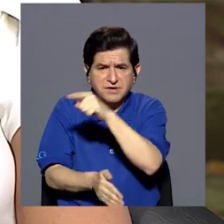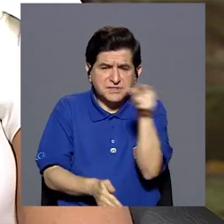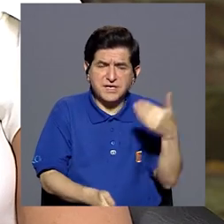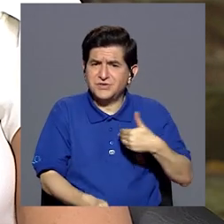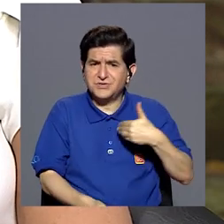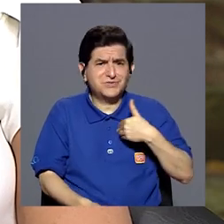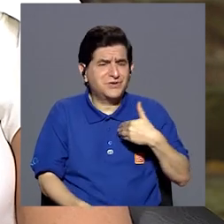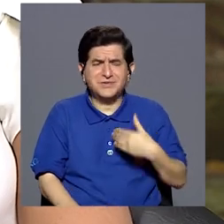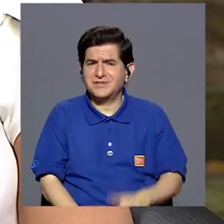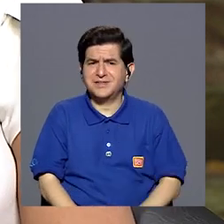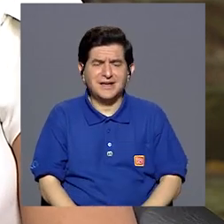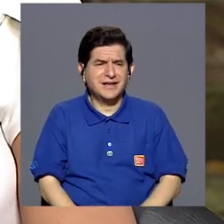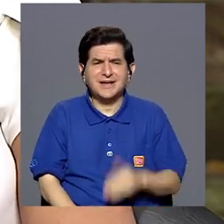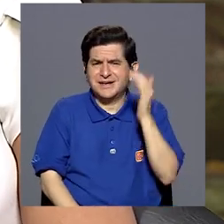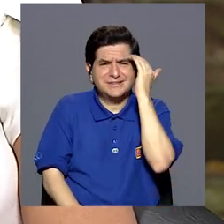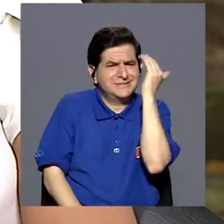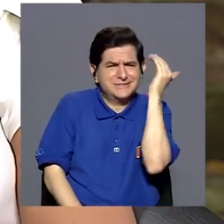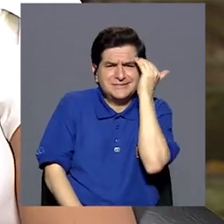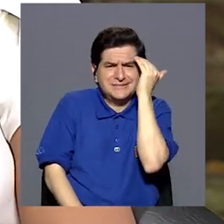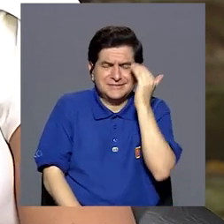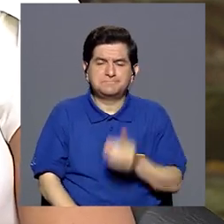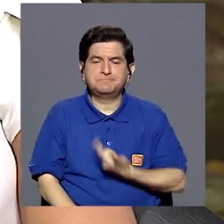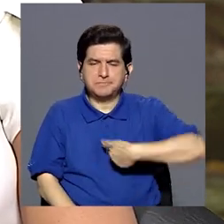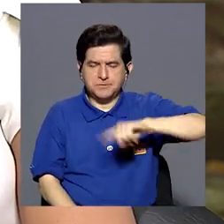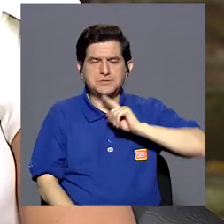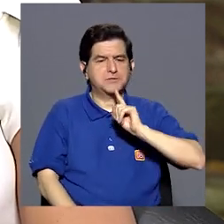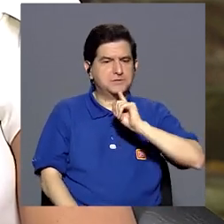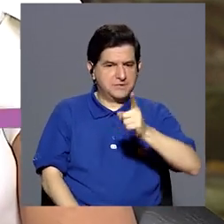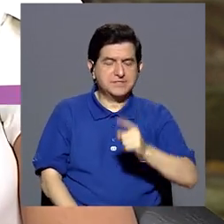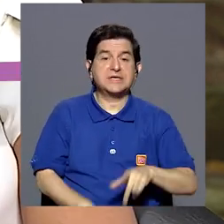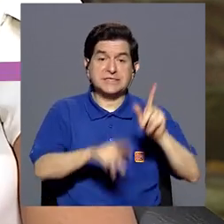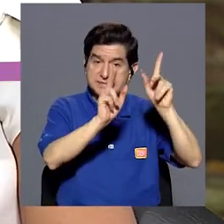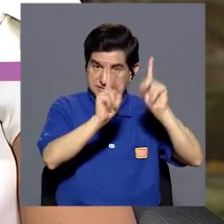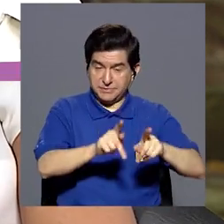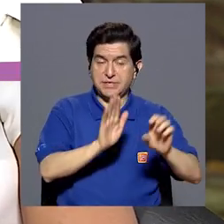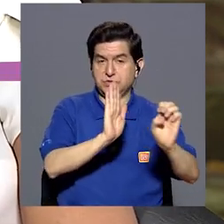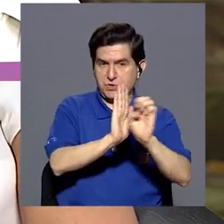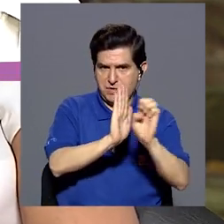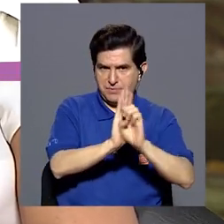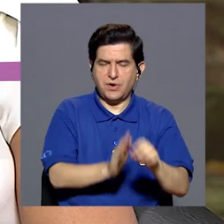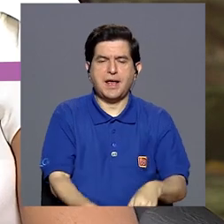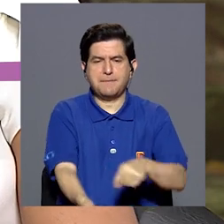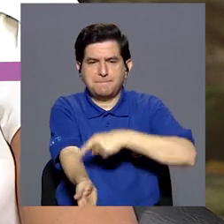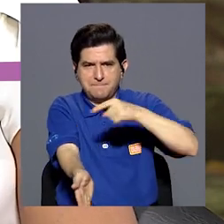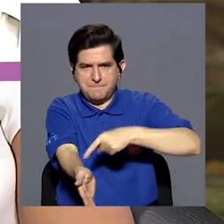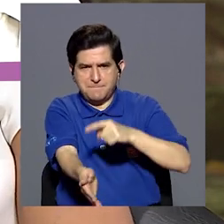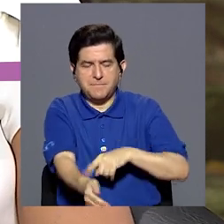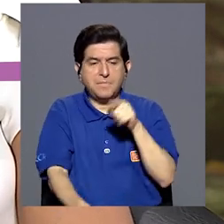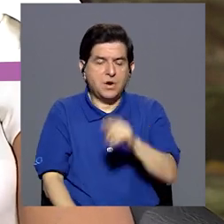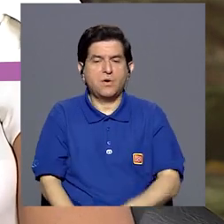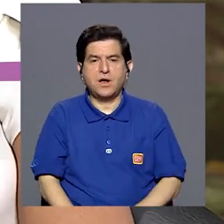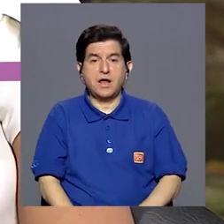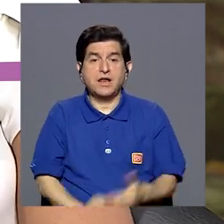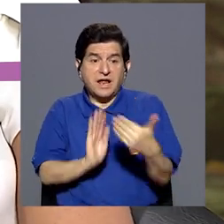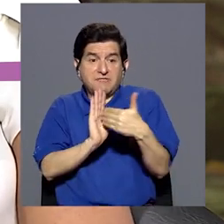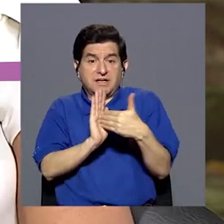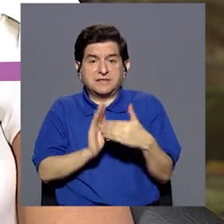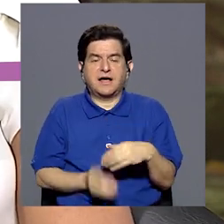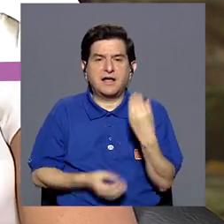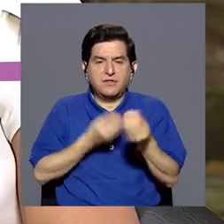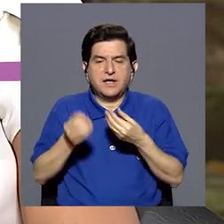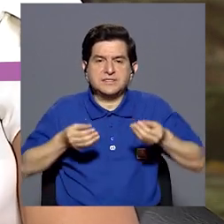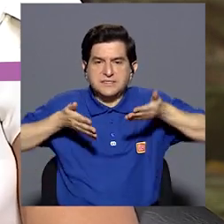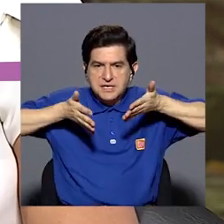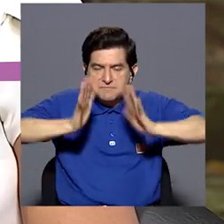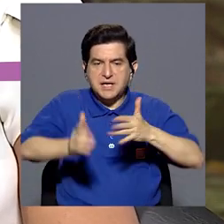entonces les vamos diciendo, bueno, si un paciente diabético se descompensa, ¿qué tienes que hacer mientras que llamas al 911, verdad?